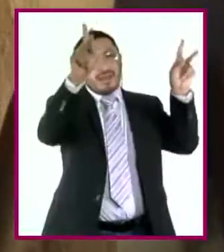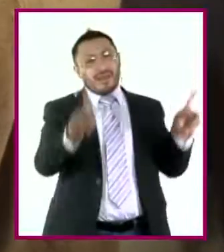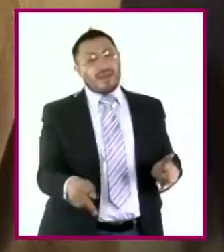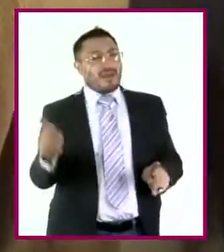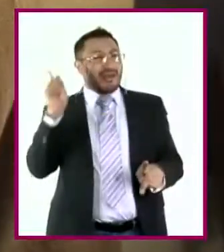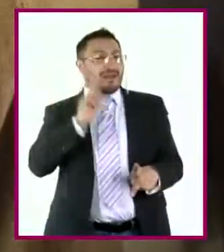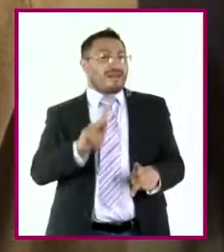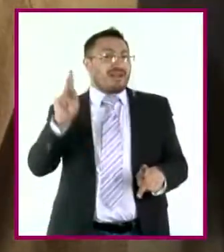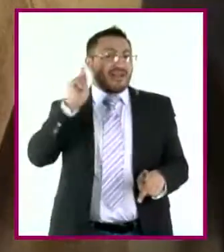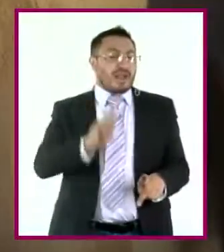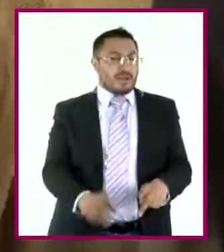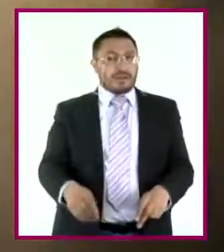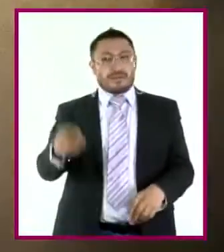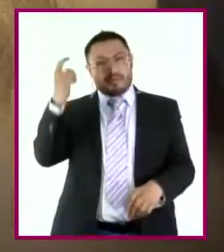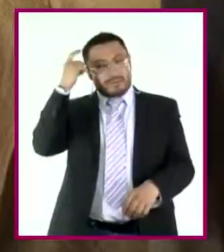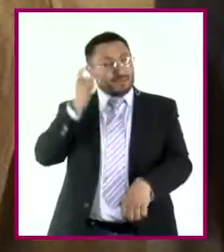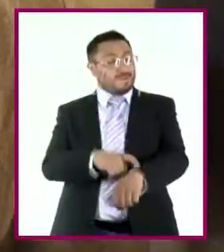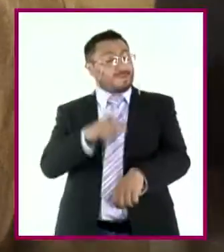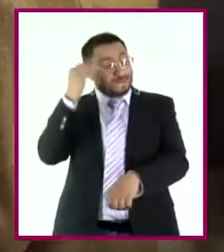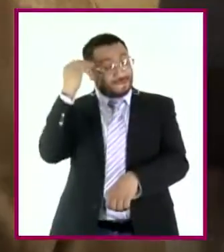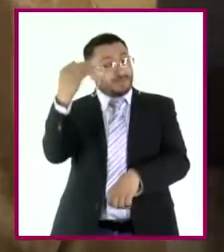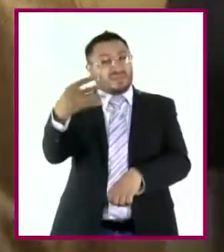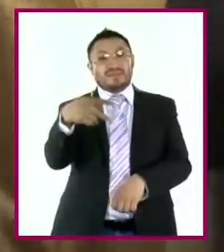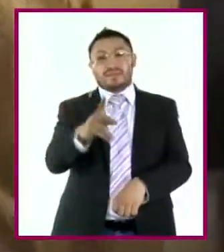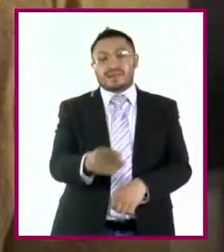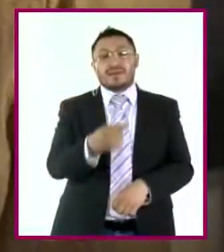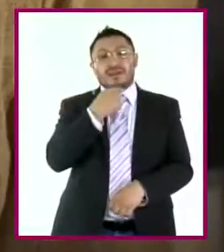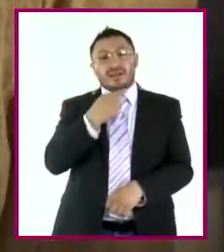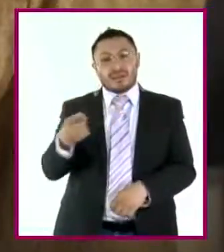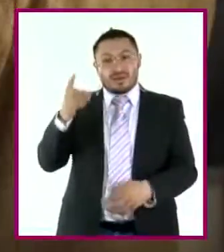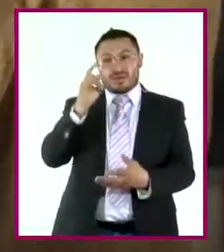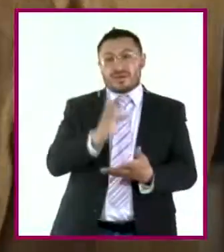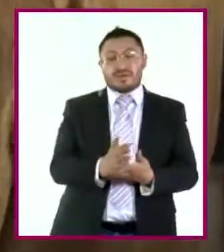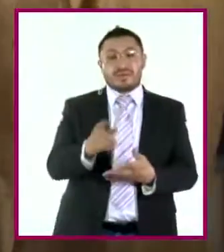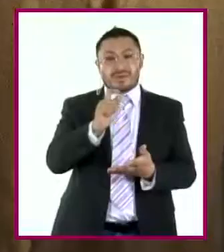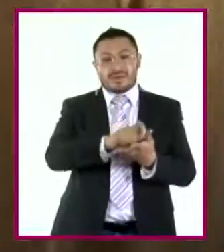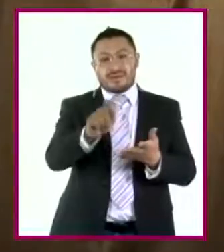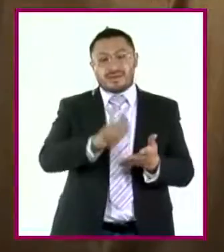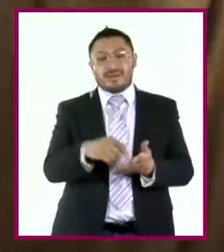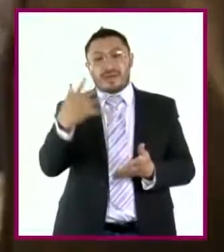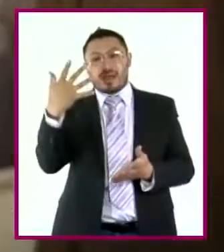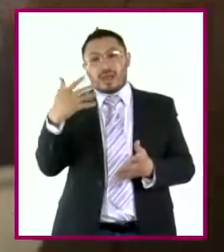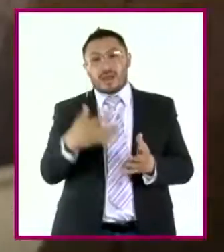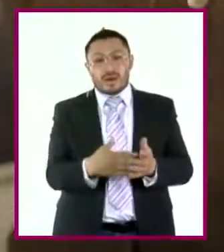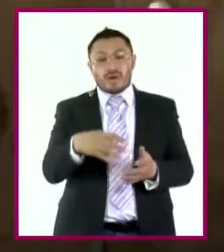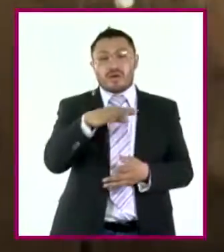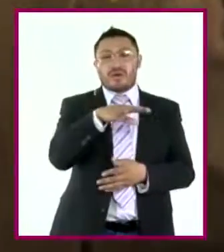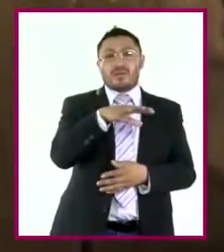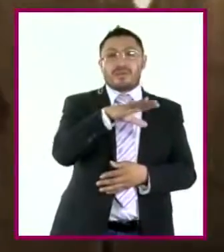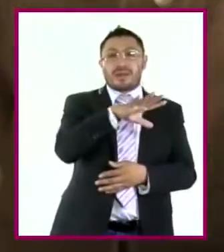larguísima cuenta. Pero lo único que hizo el niño fue escribir una cifra. 5,050.